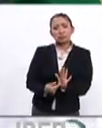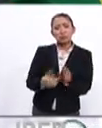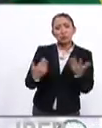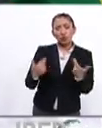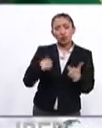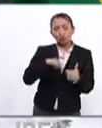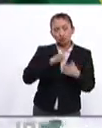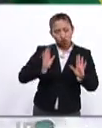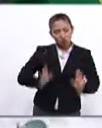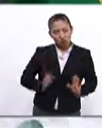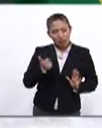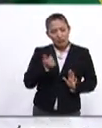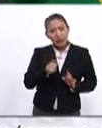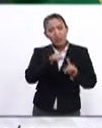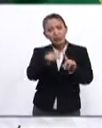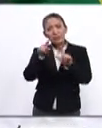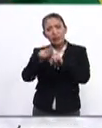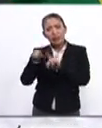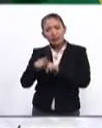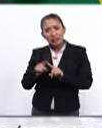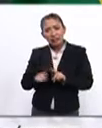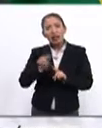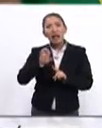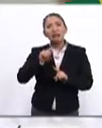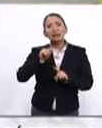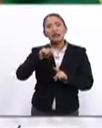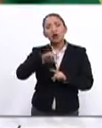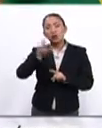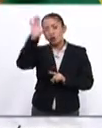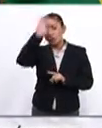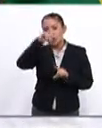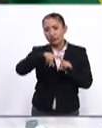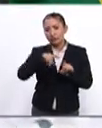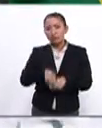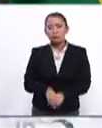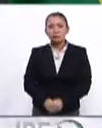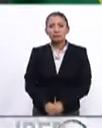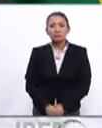en nuestro carácter multietnico y multicultural